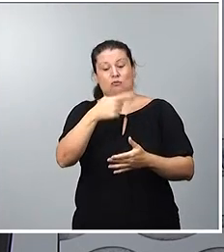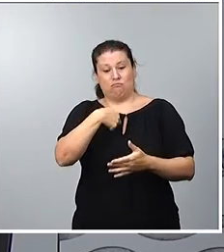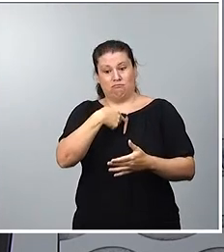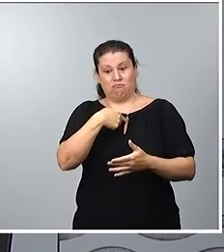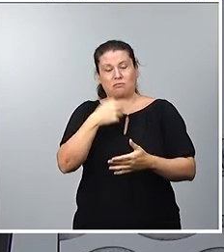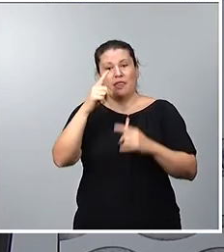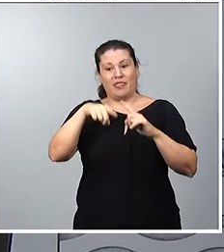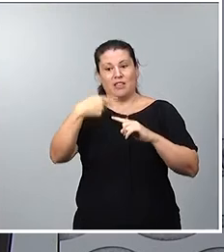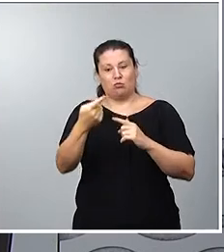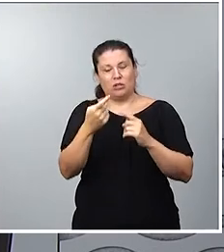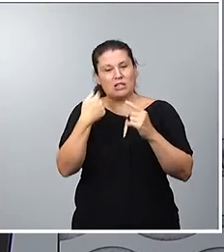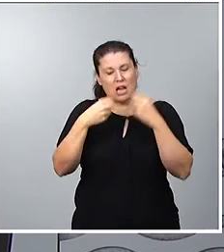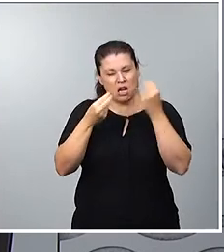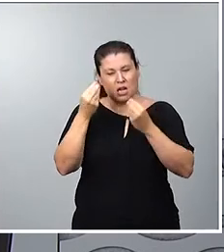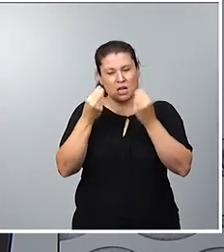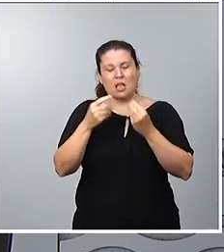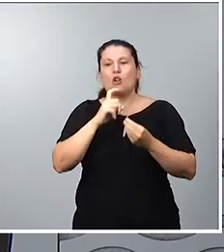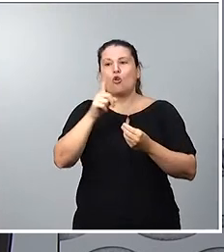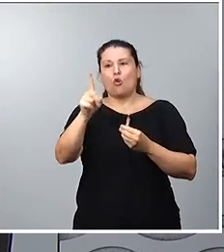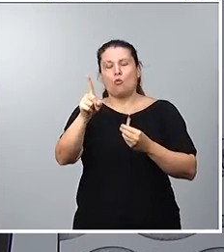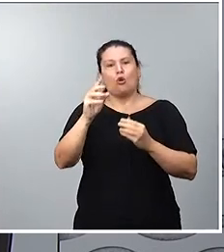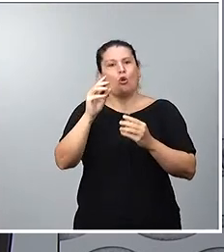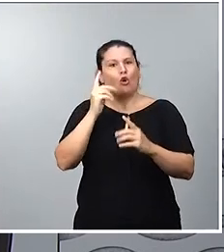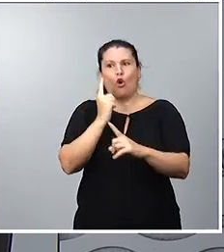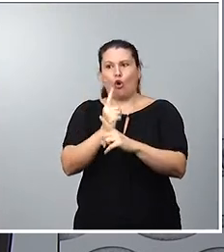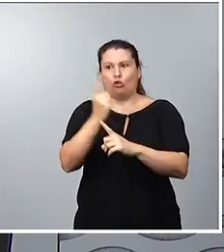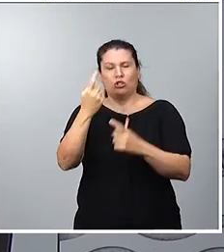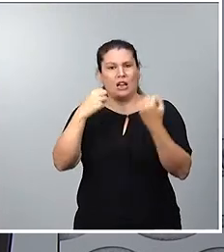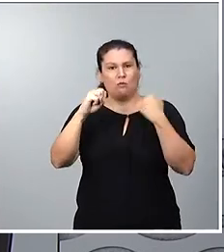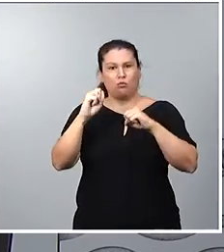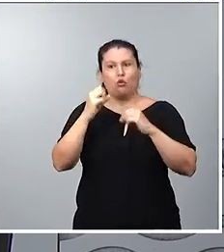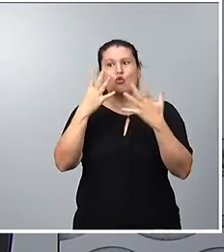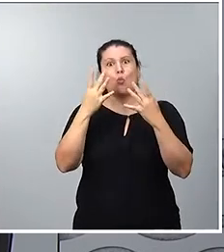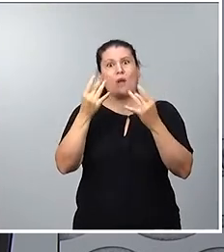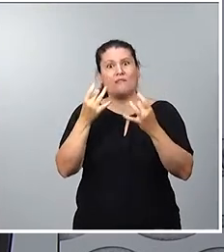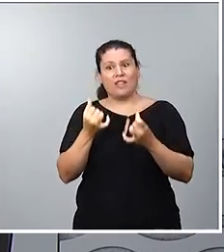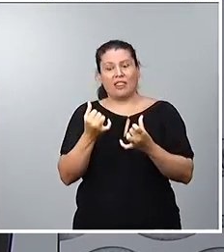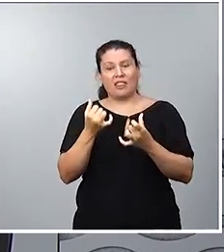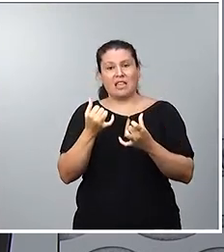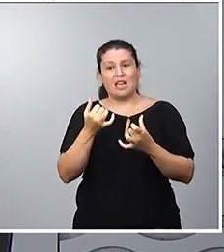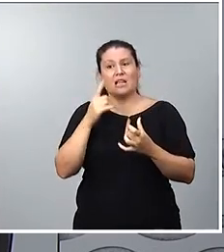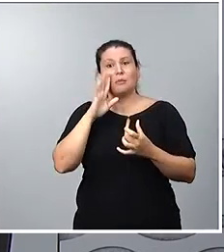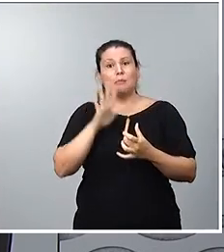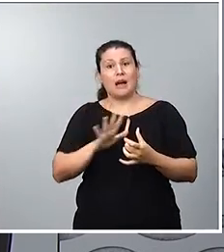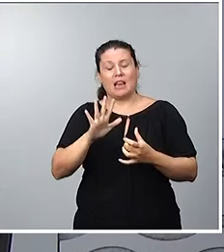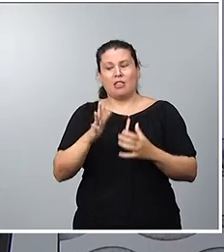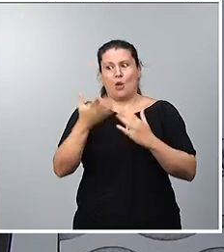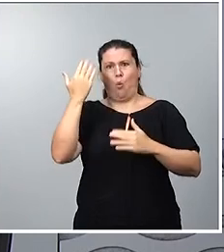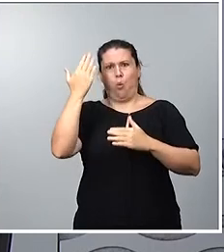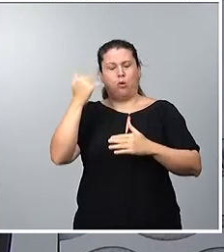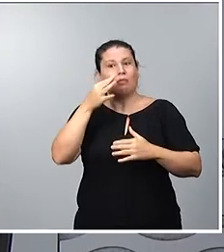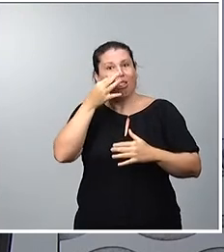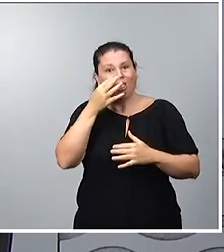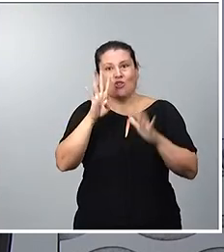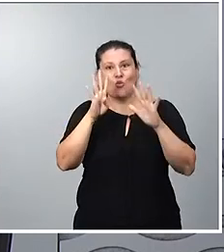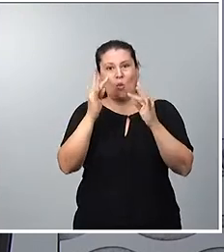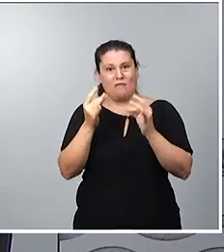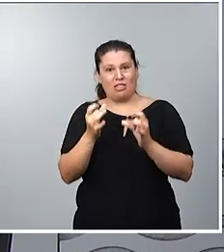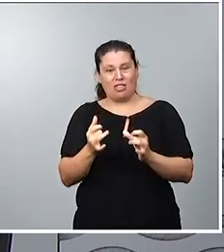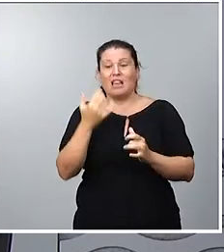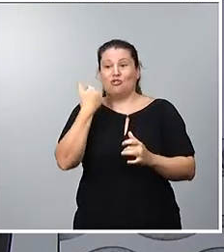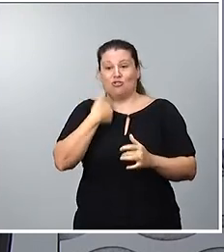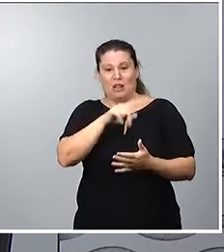actitud reprobable del Luis Rubiales. De eso han pasado nueve días, aunque todos quizá nos parezcan muchos más. califiqué de